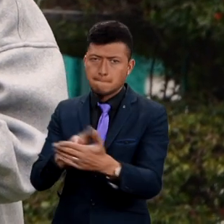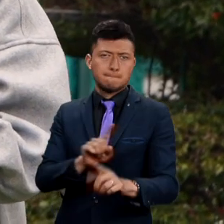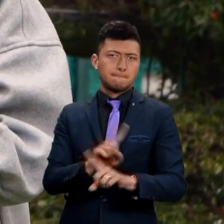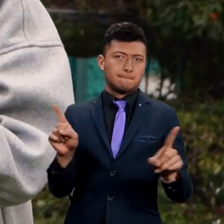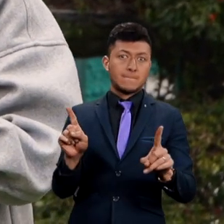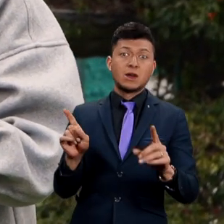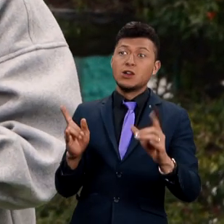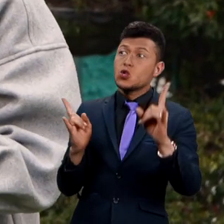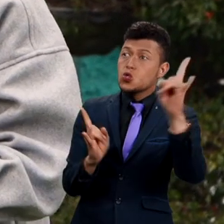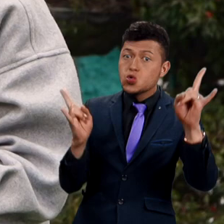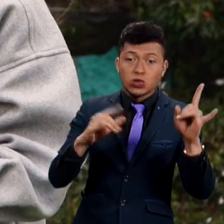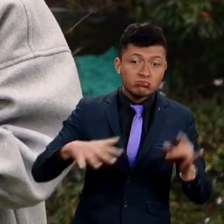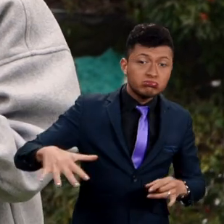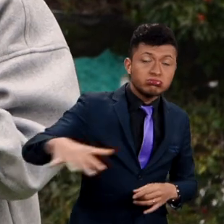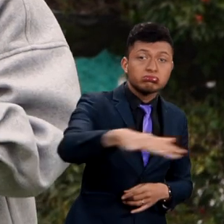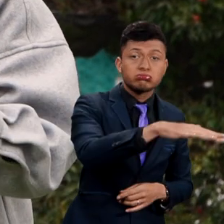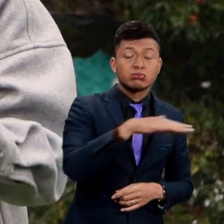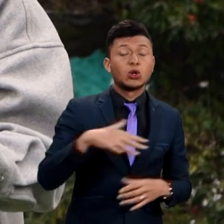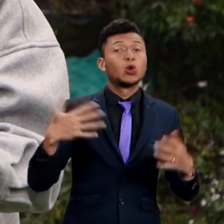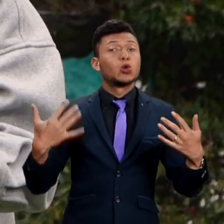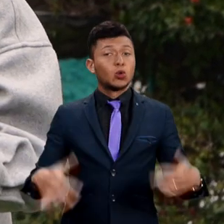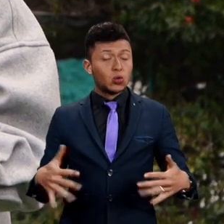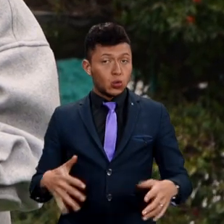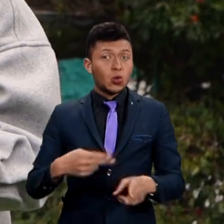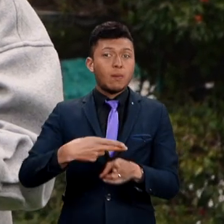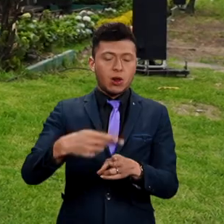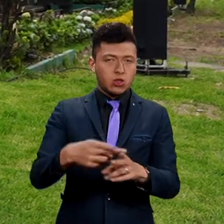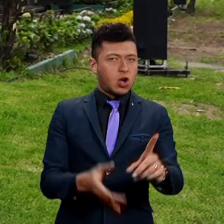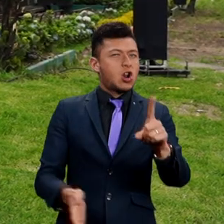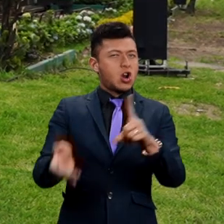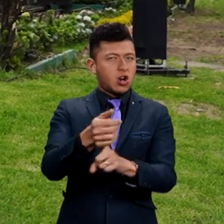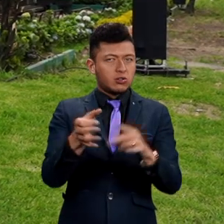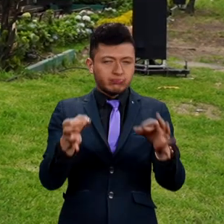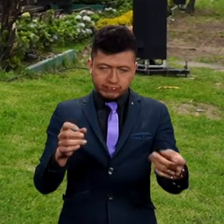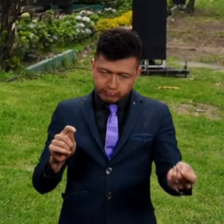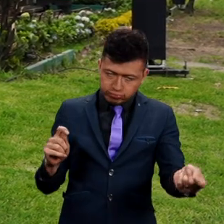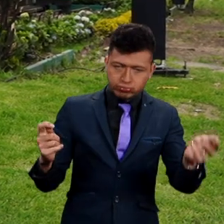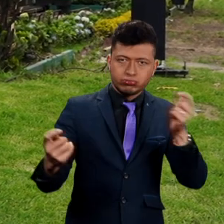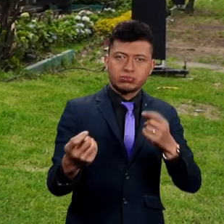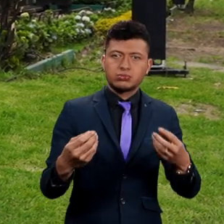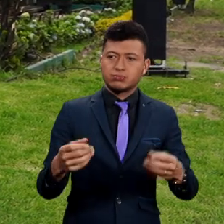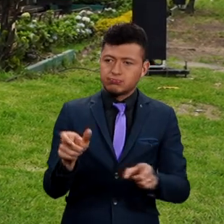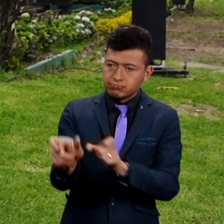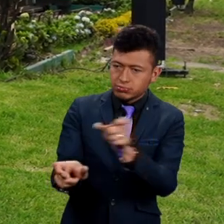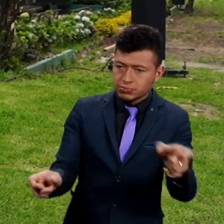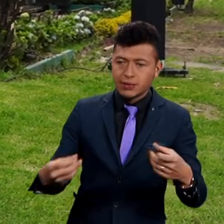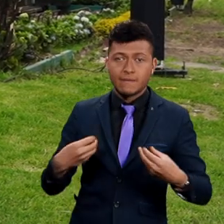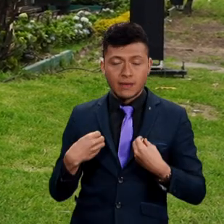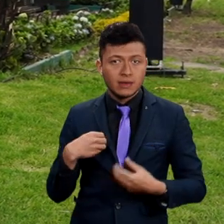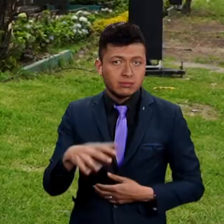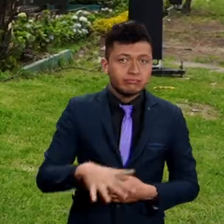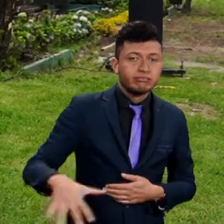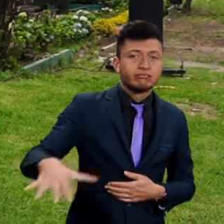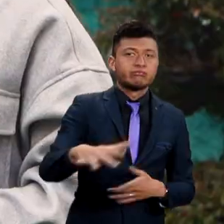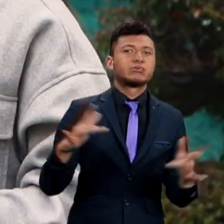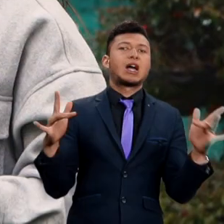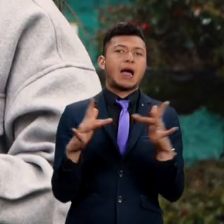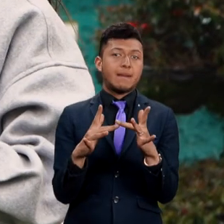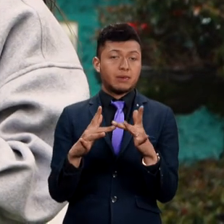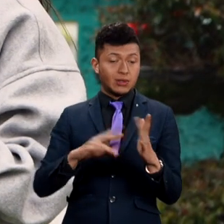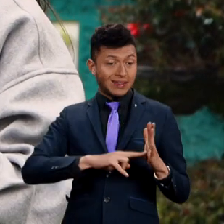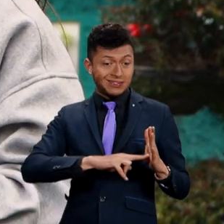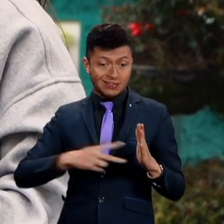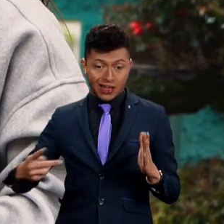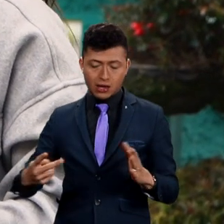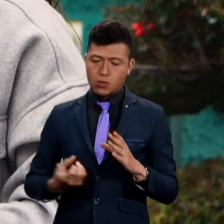étnica. Y la conectividad en todas las regiones de Colombia será un hecho para transformar la vida de sus habitantes. Se